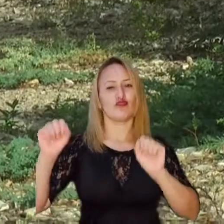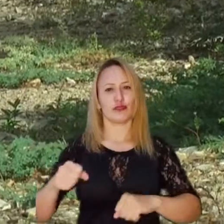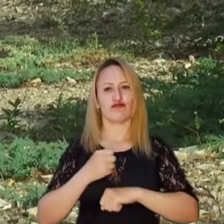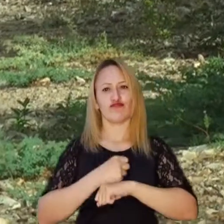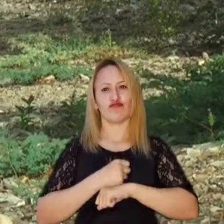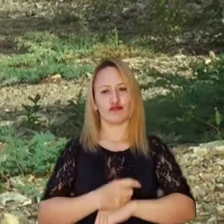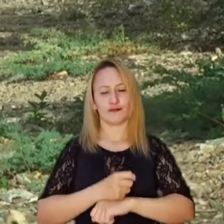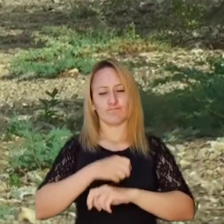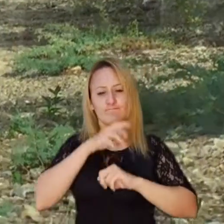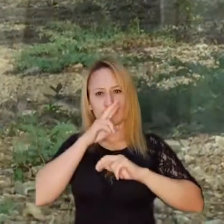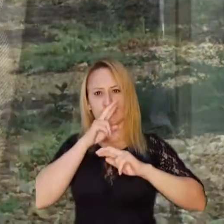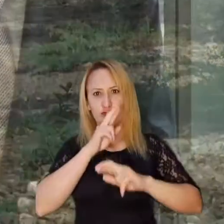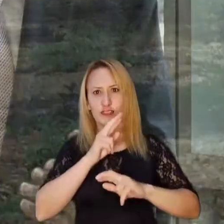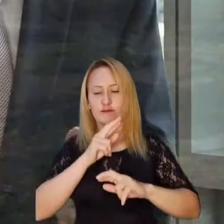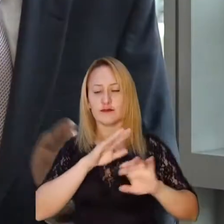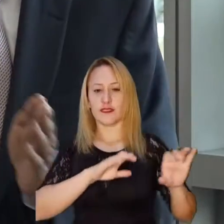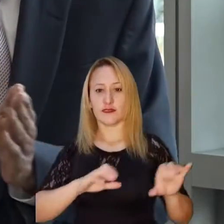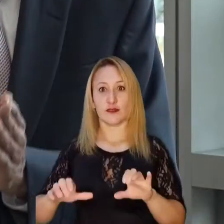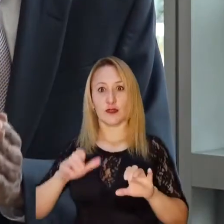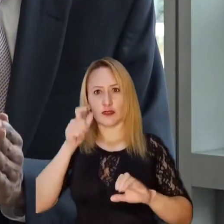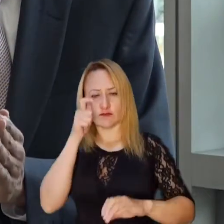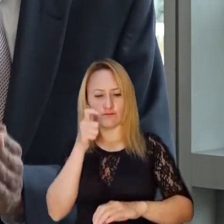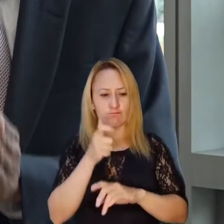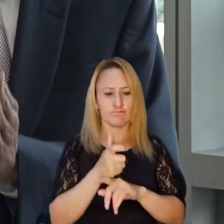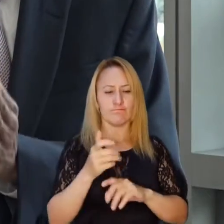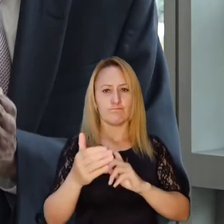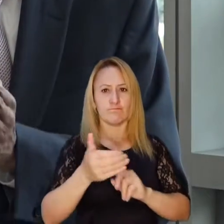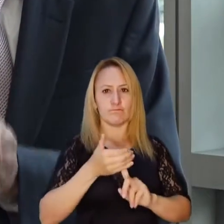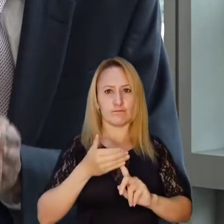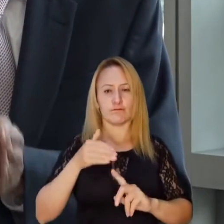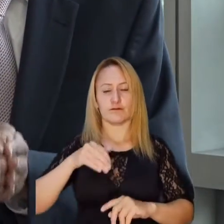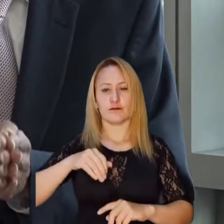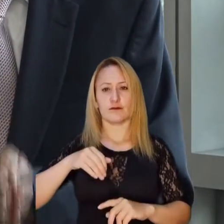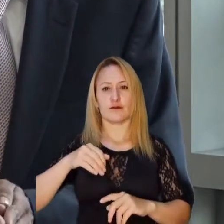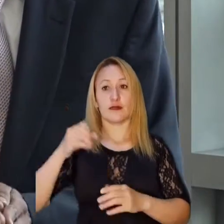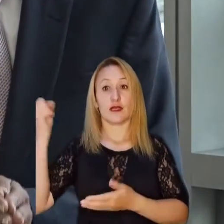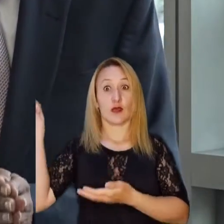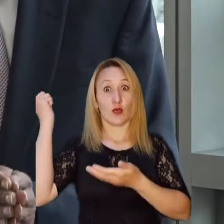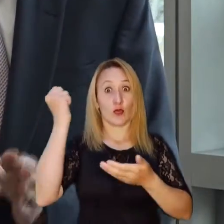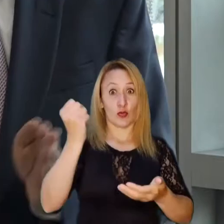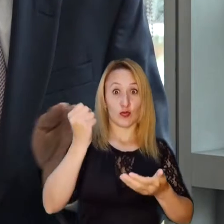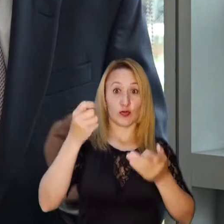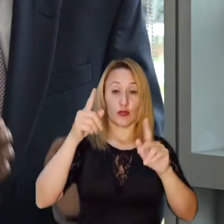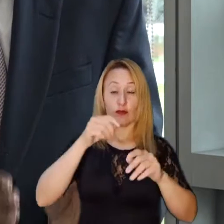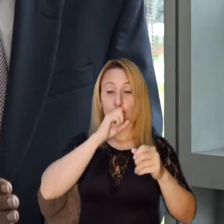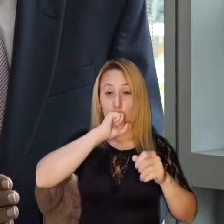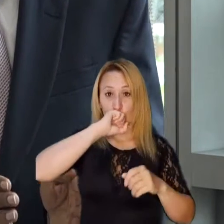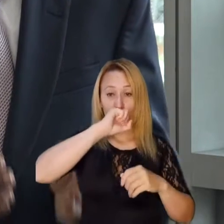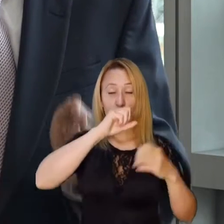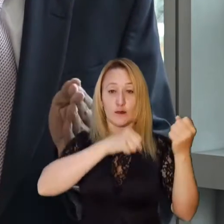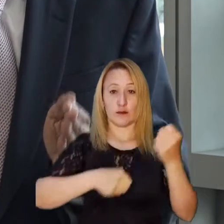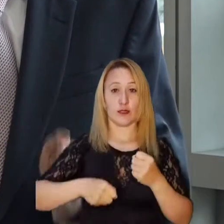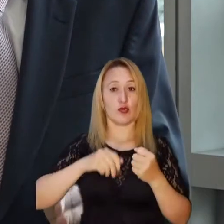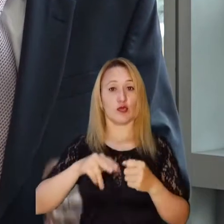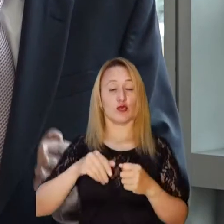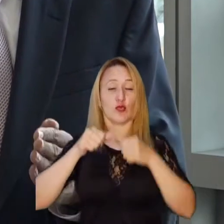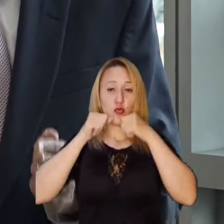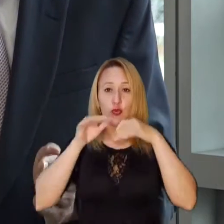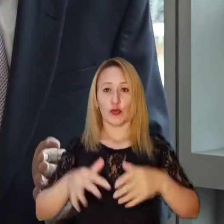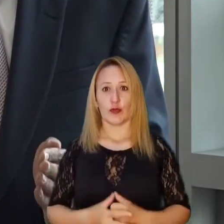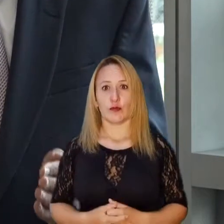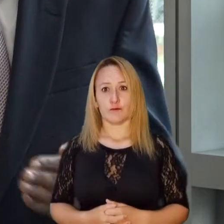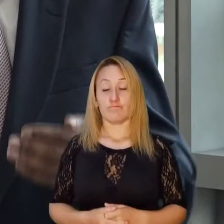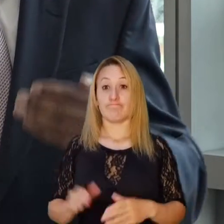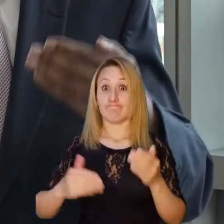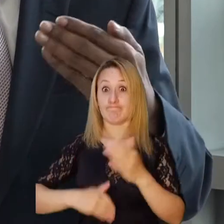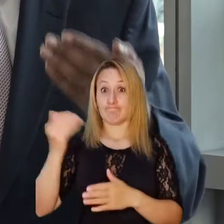e interinstitucional que nos permite ser más efectivos en la guarda, vigilancia y